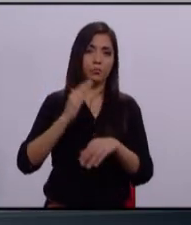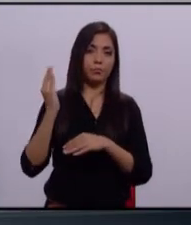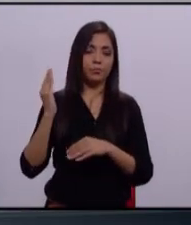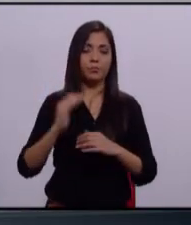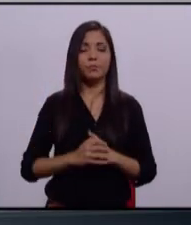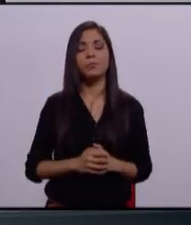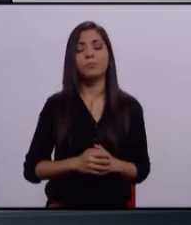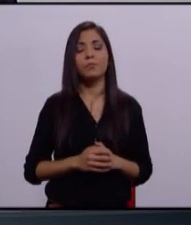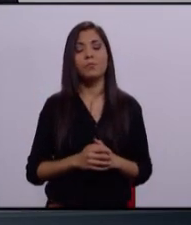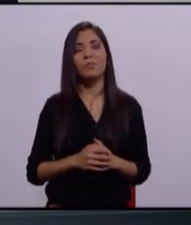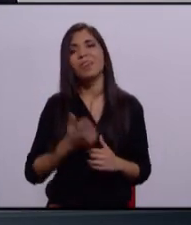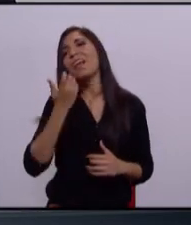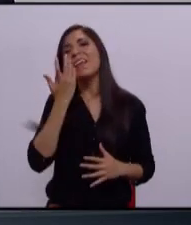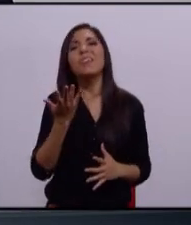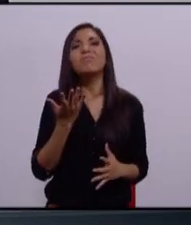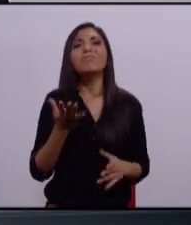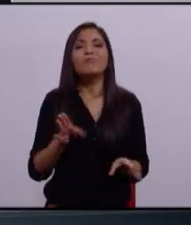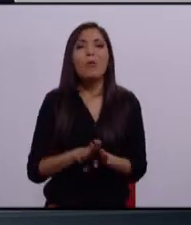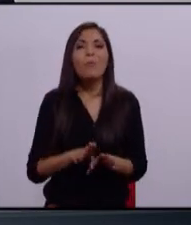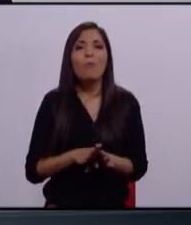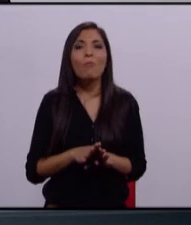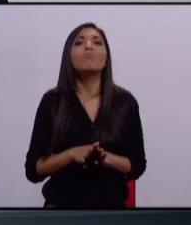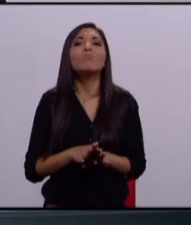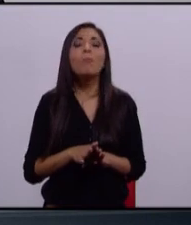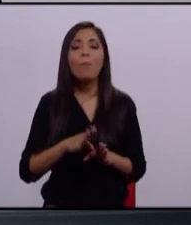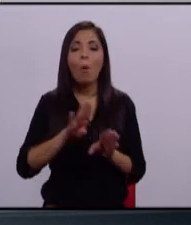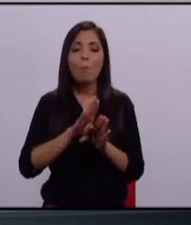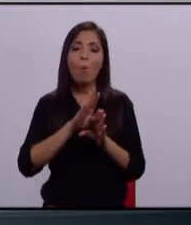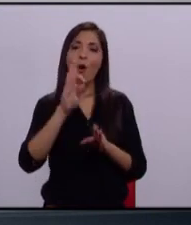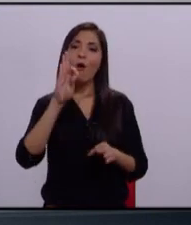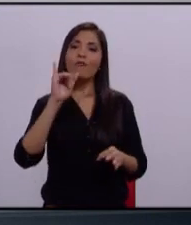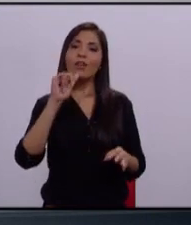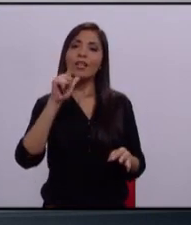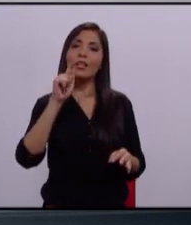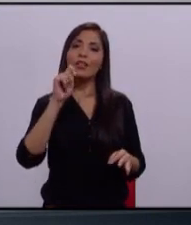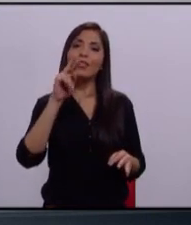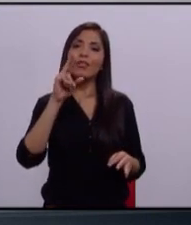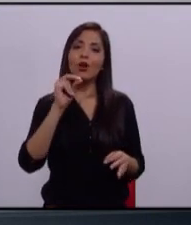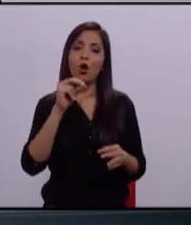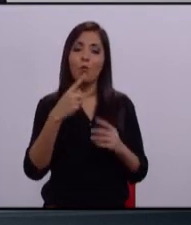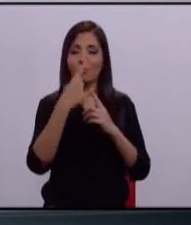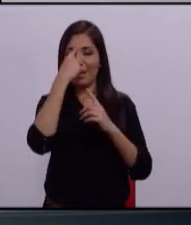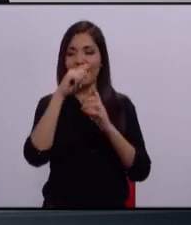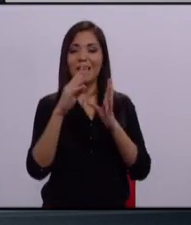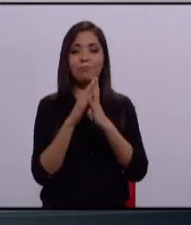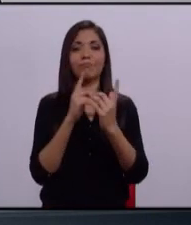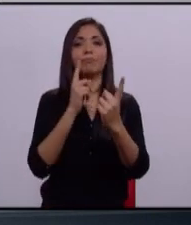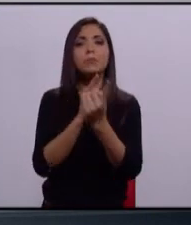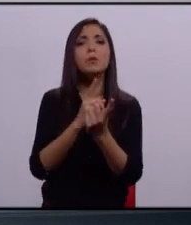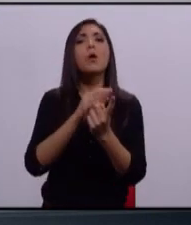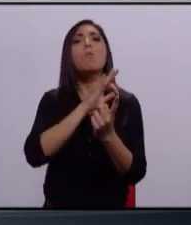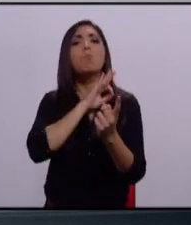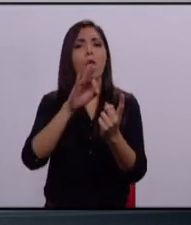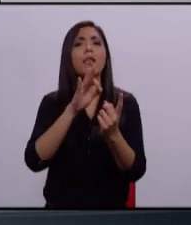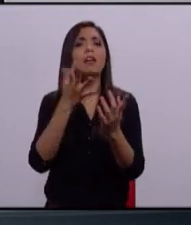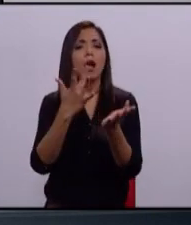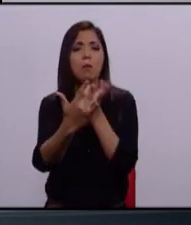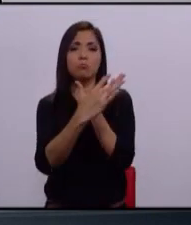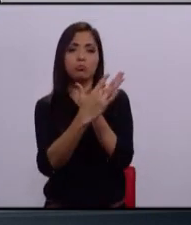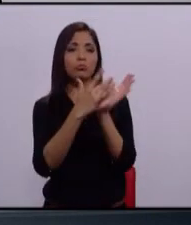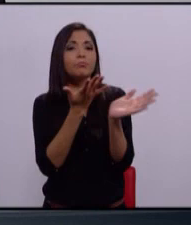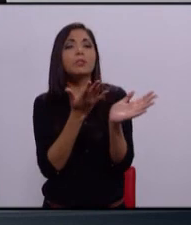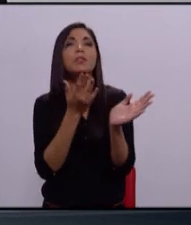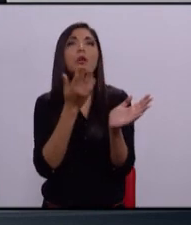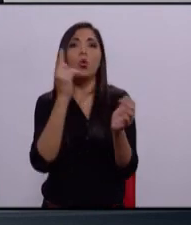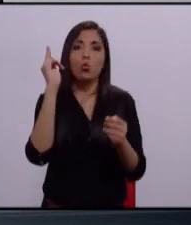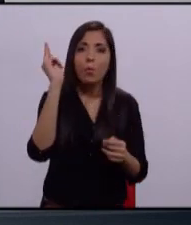Vamos a crear un filtro ciudadano, sí un filtro ciudadano que cheque todos los presupuestos, donde participen universidades, donde